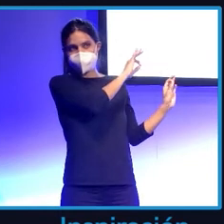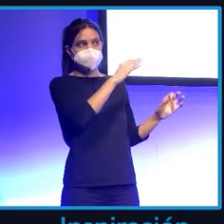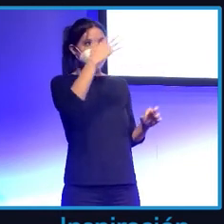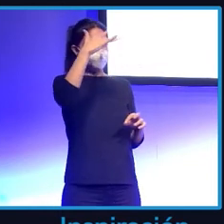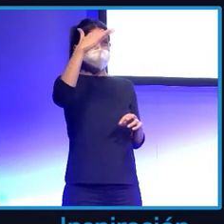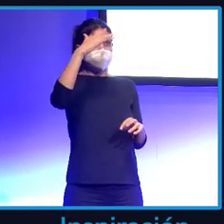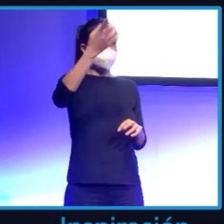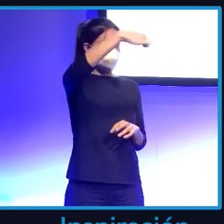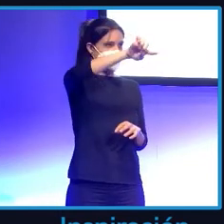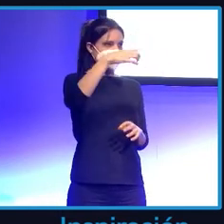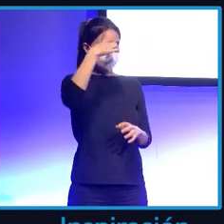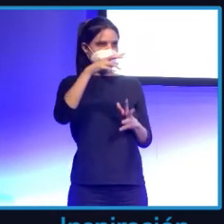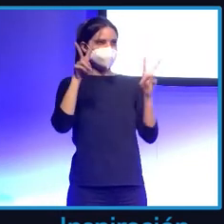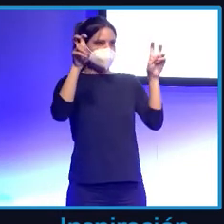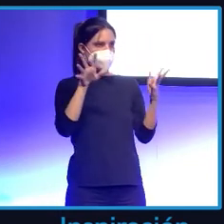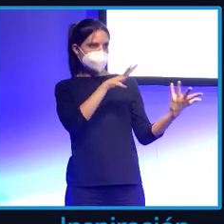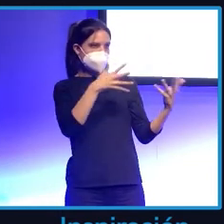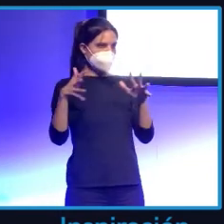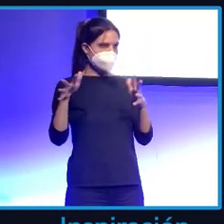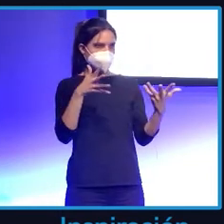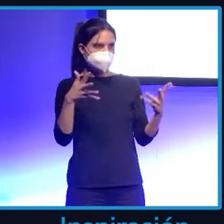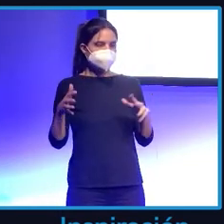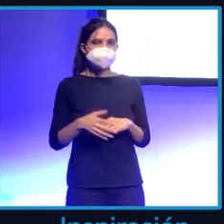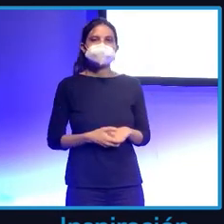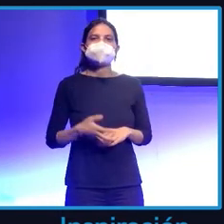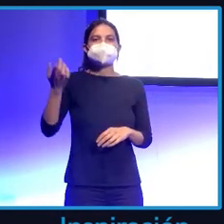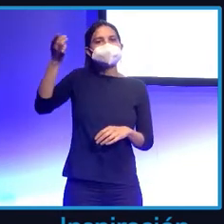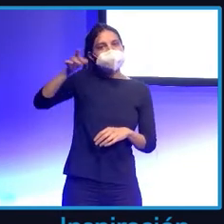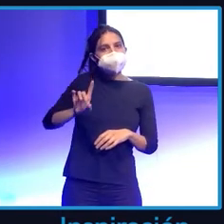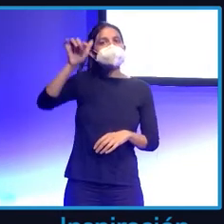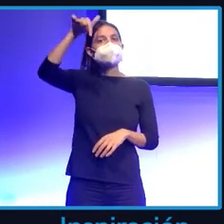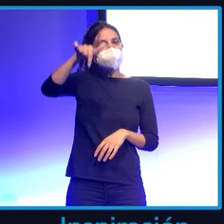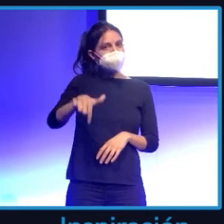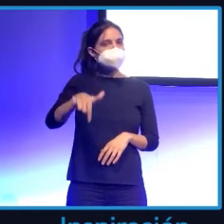conocéis, de Tomás Jiménez. Y también he traído hoy